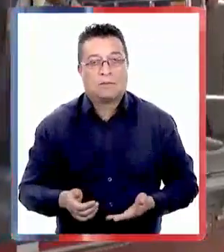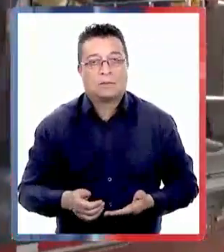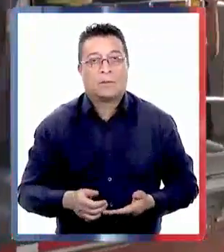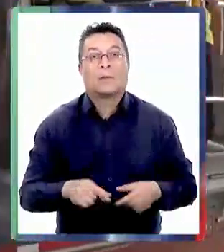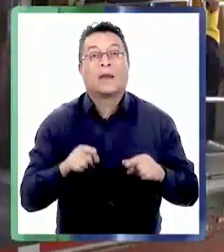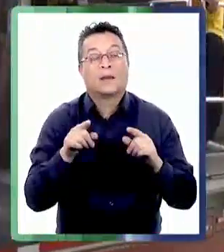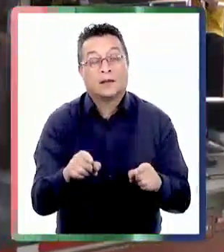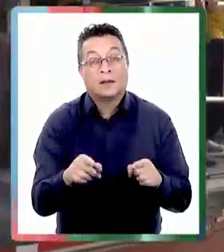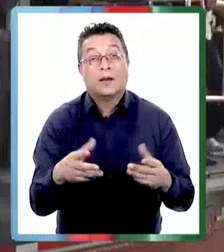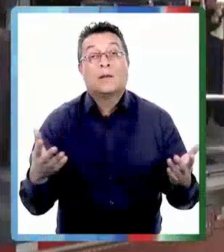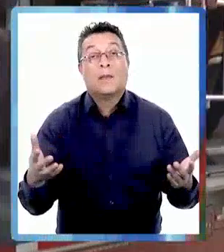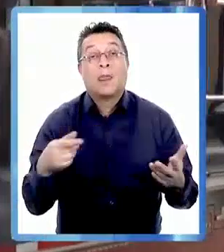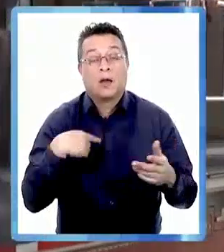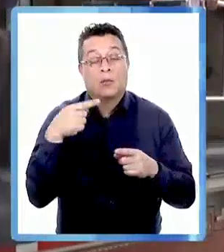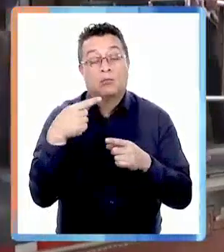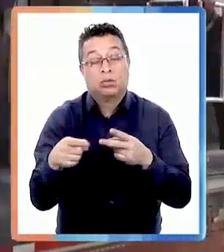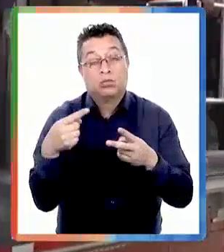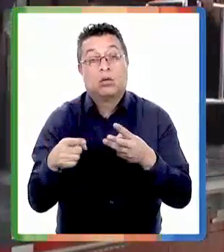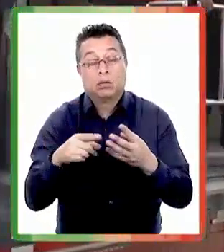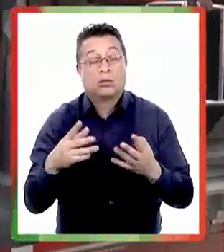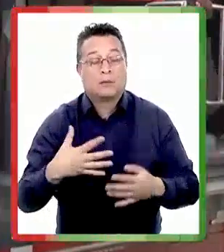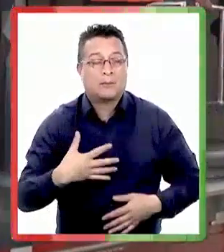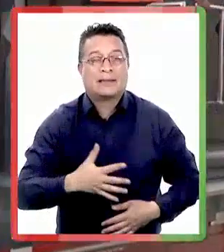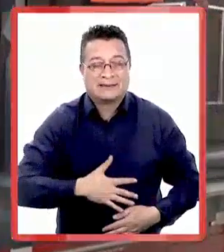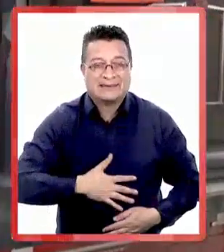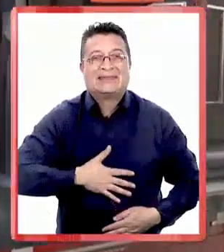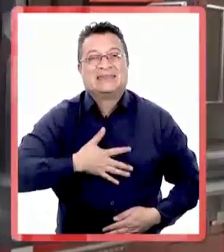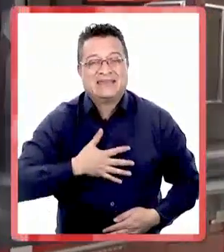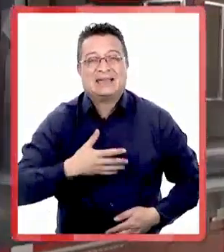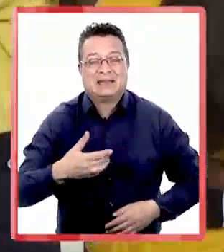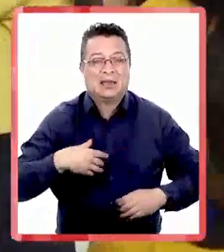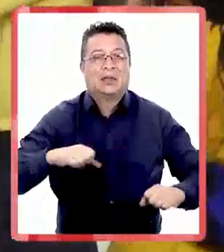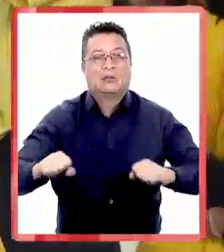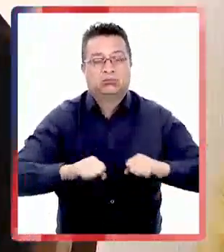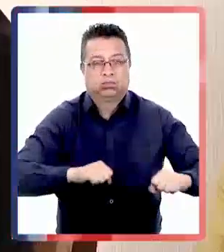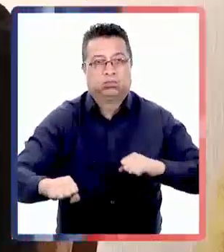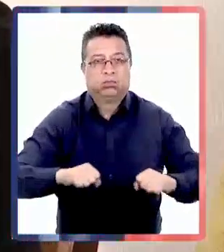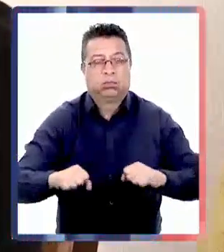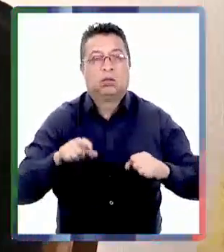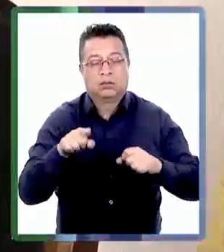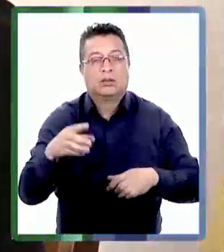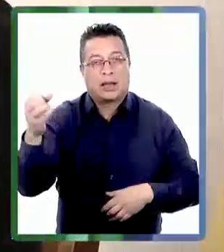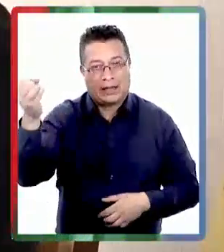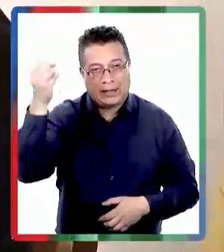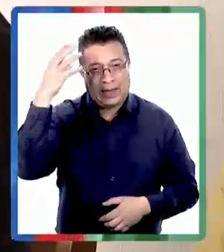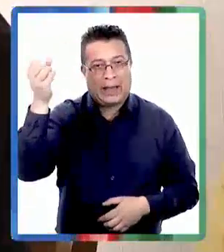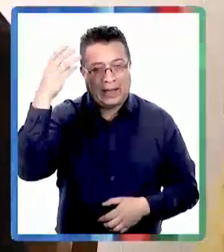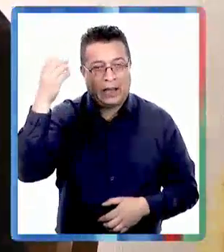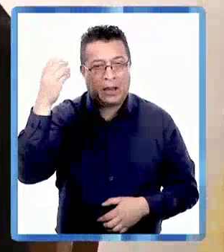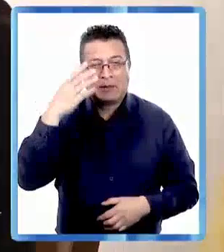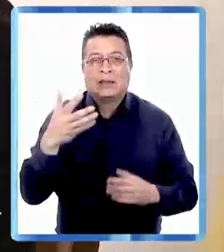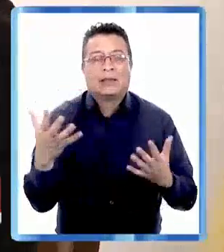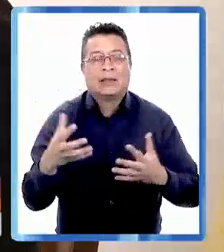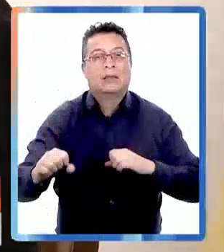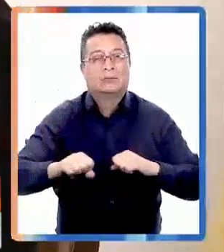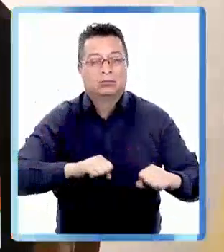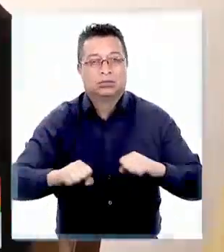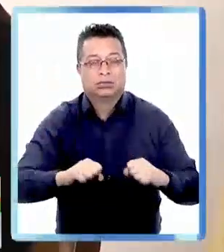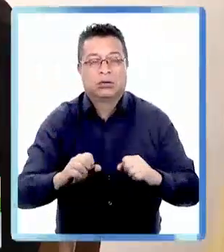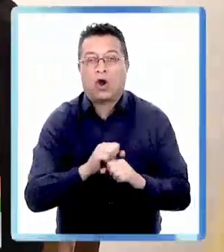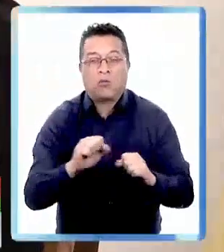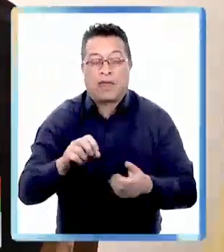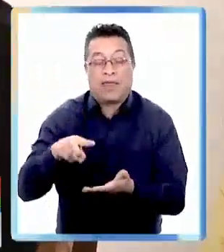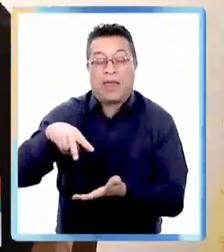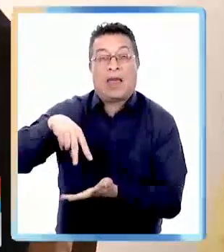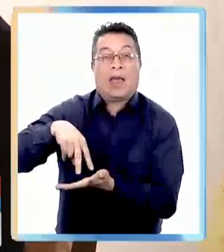le ha servido harto ver cómo se siente un sismo más o menos para que ellos vayan aprendiendo que en caso de sismo a veces uno